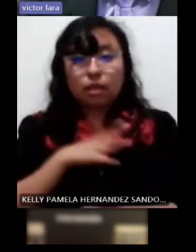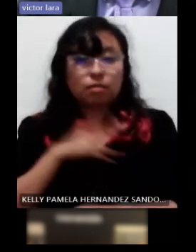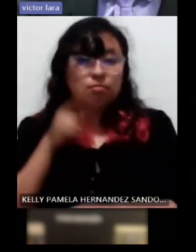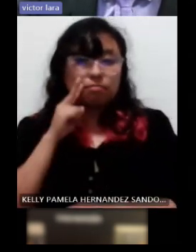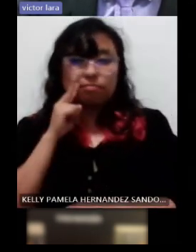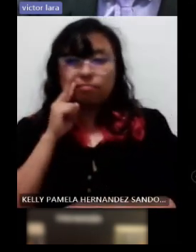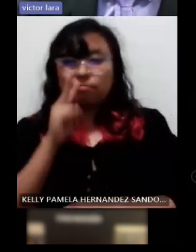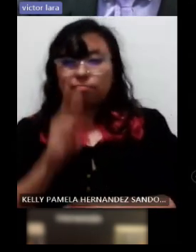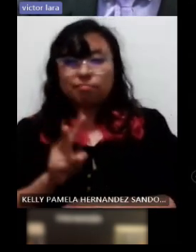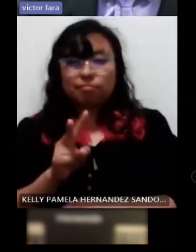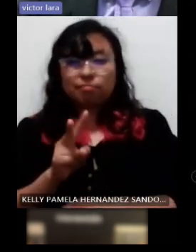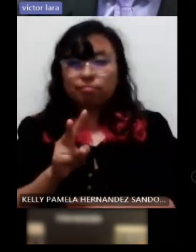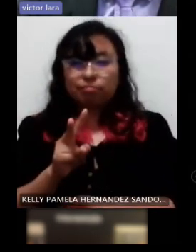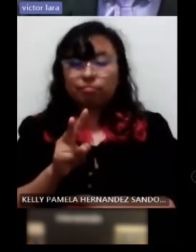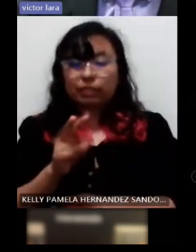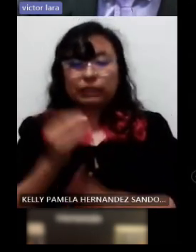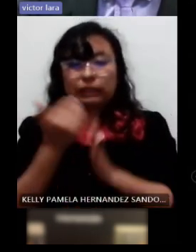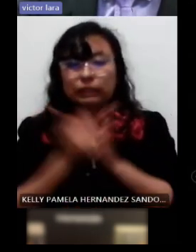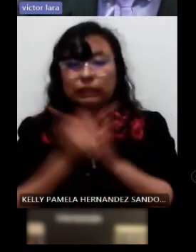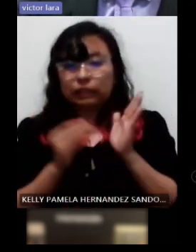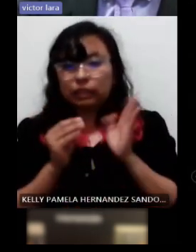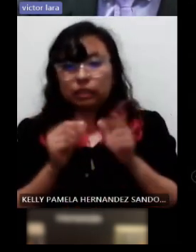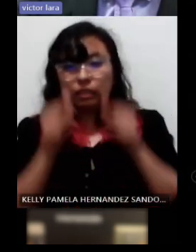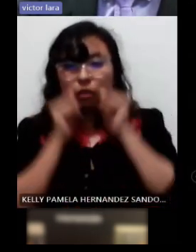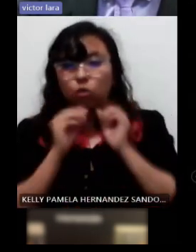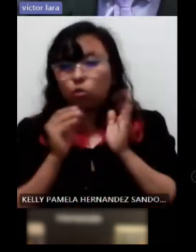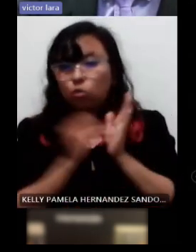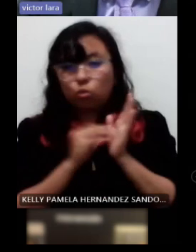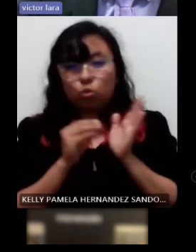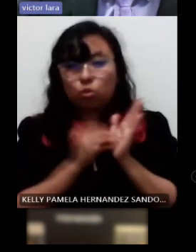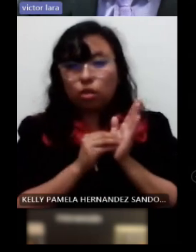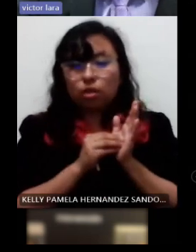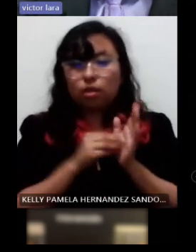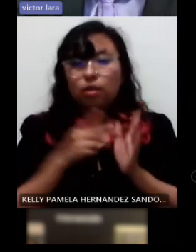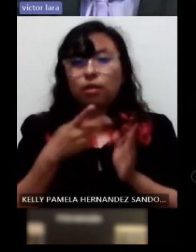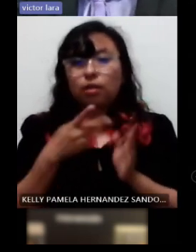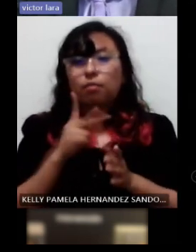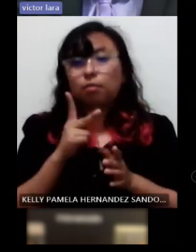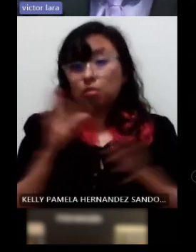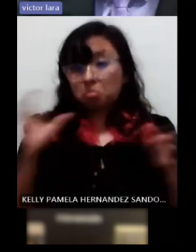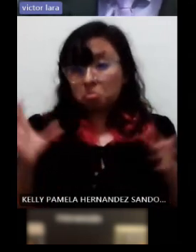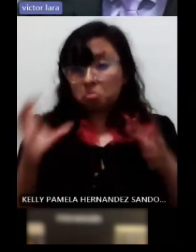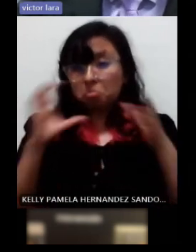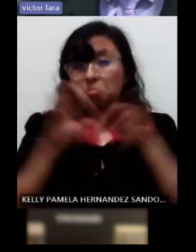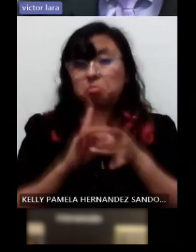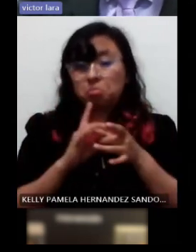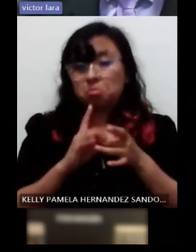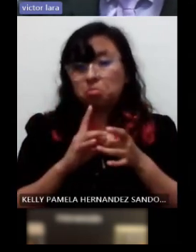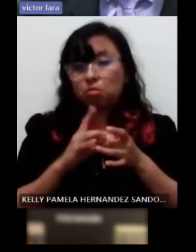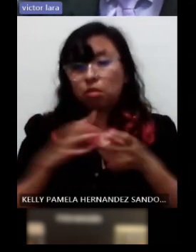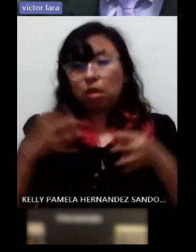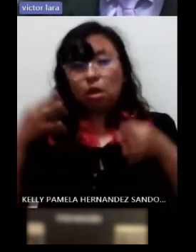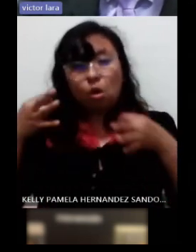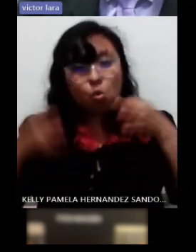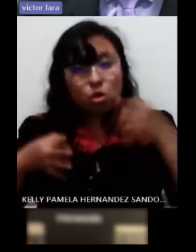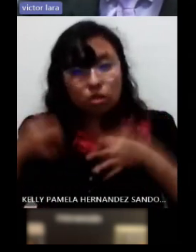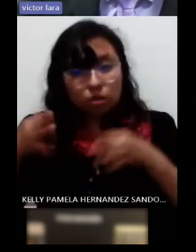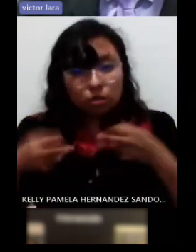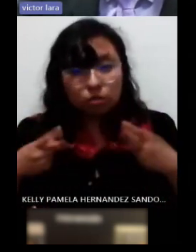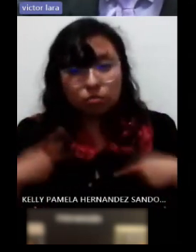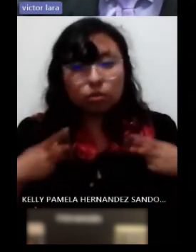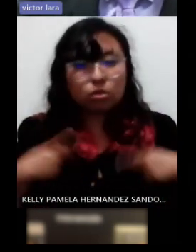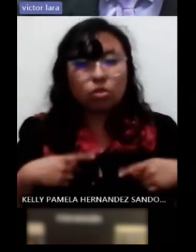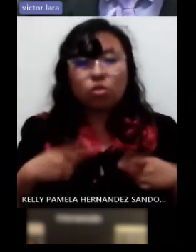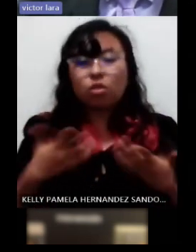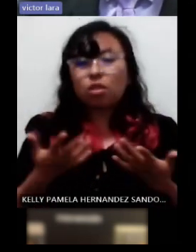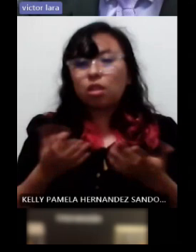a veces los pronósticos reservados no deben de emitirse o correlacionarse con juicios de pronósticos de ceguera